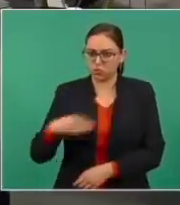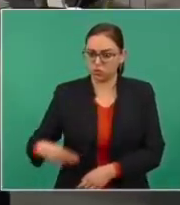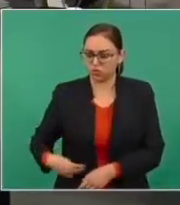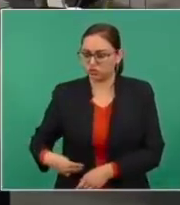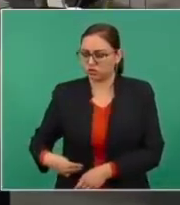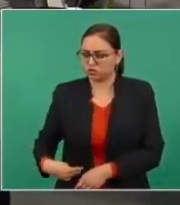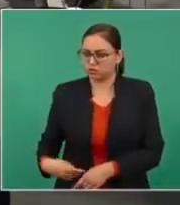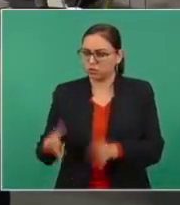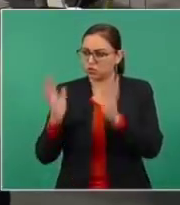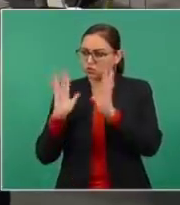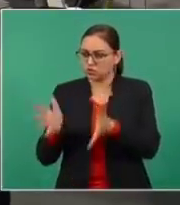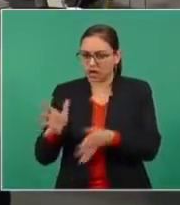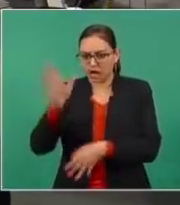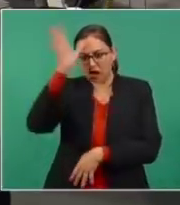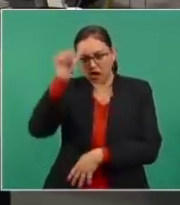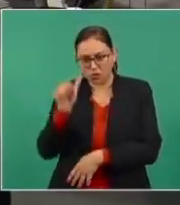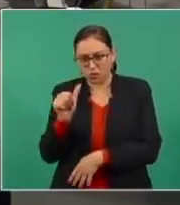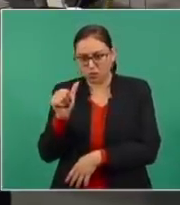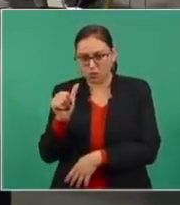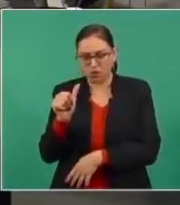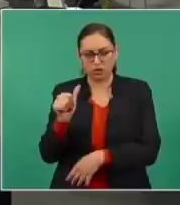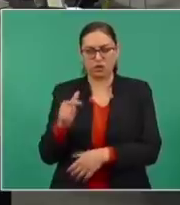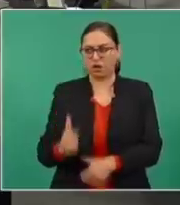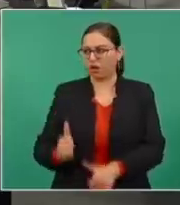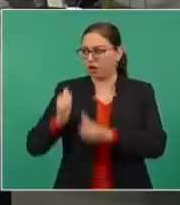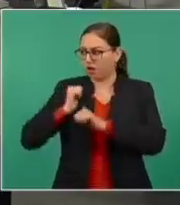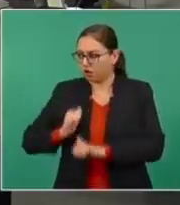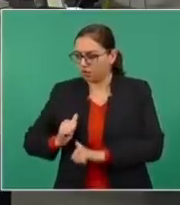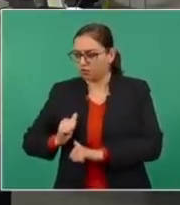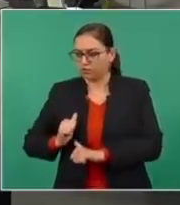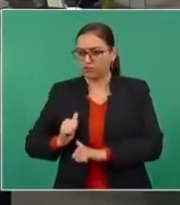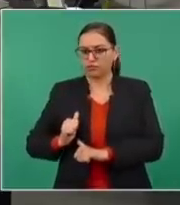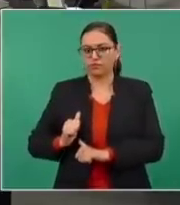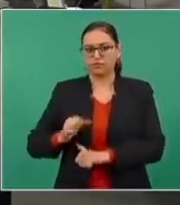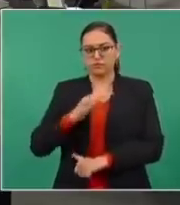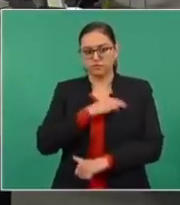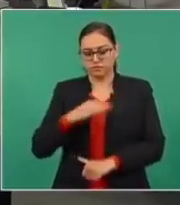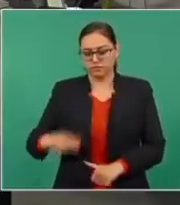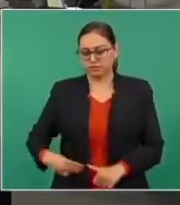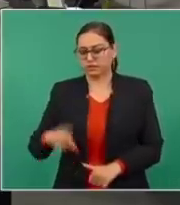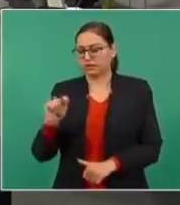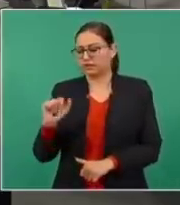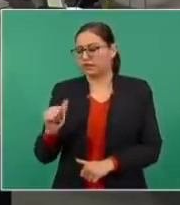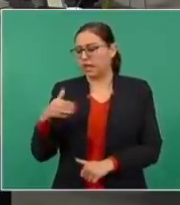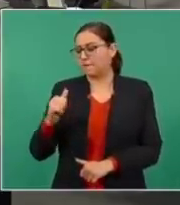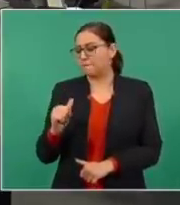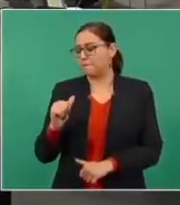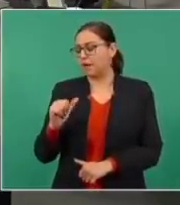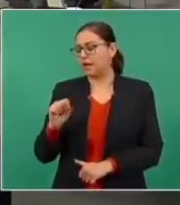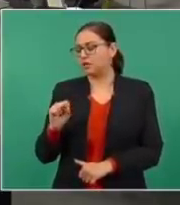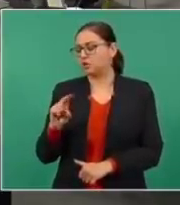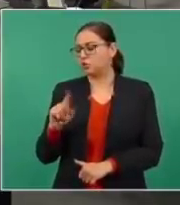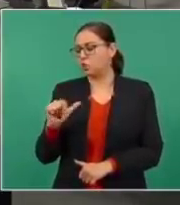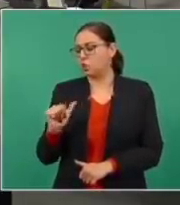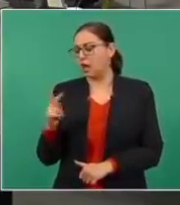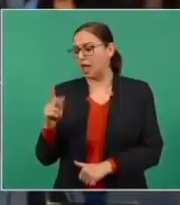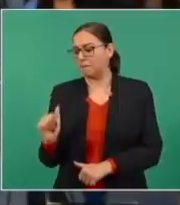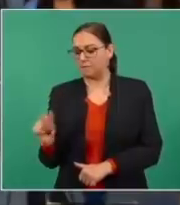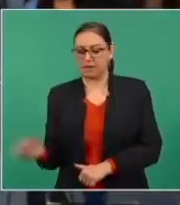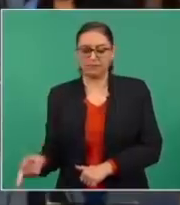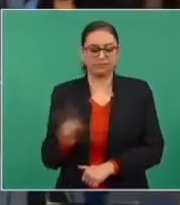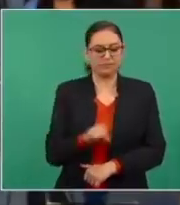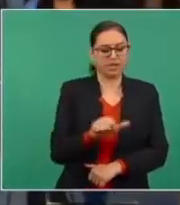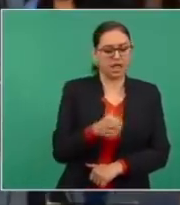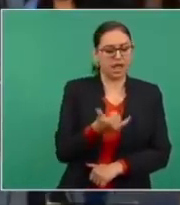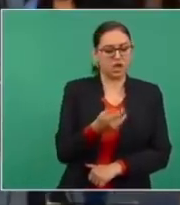y que en ese acuerdo, entre las autoridades del municipio de Tamazulapan, del Espíritu Santo y de Ayutla,